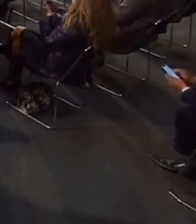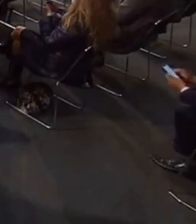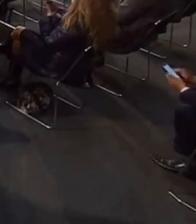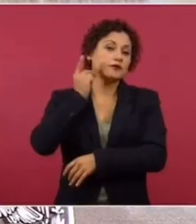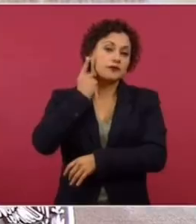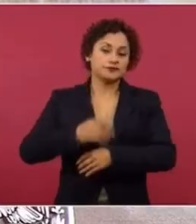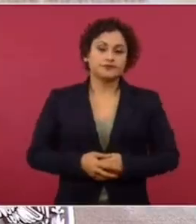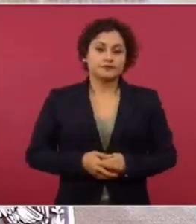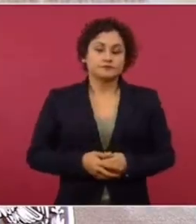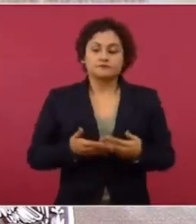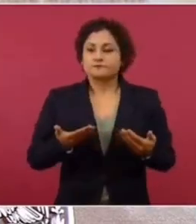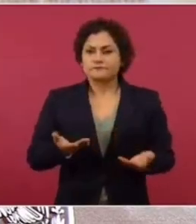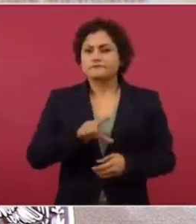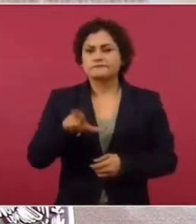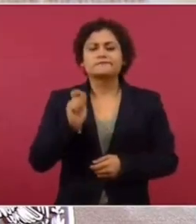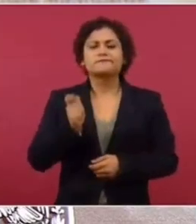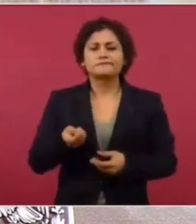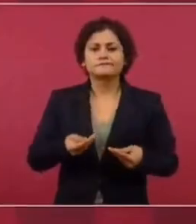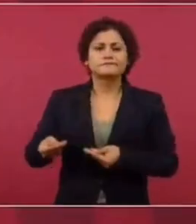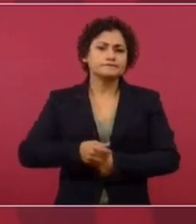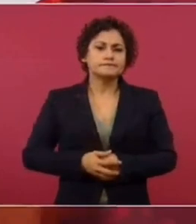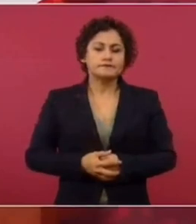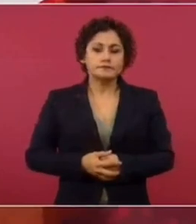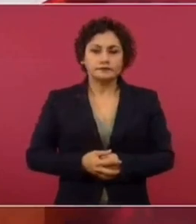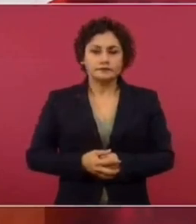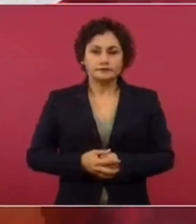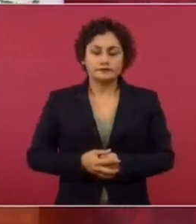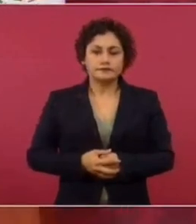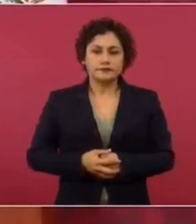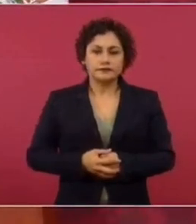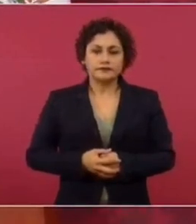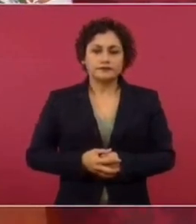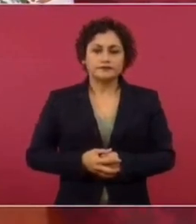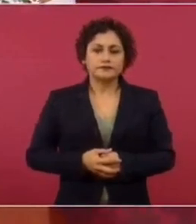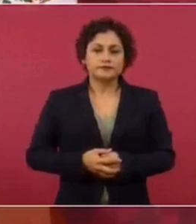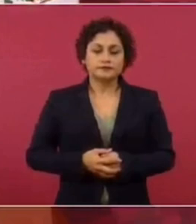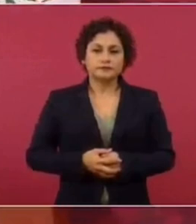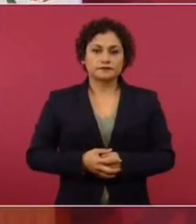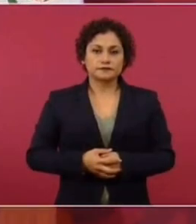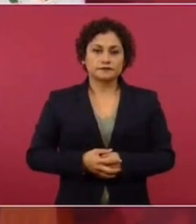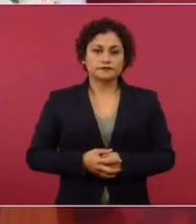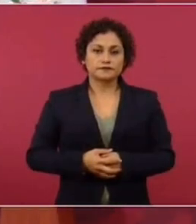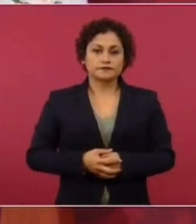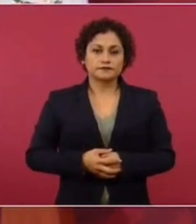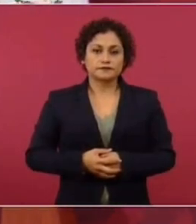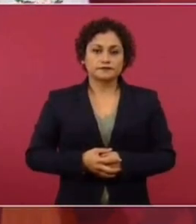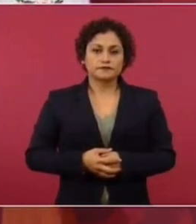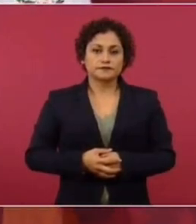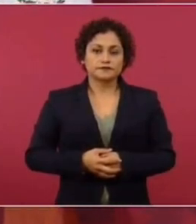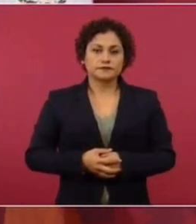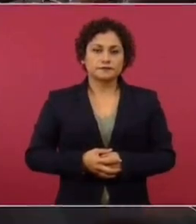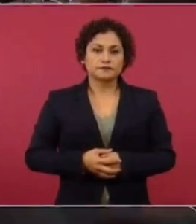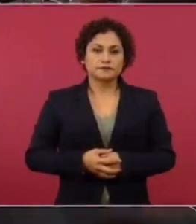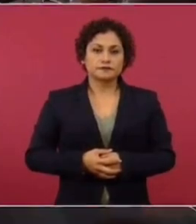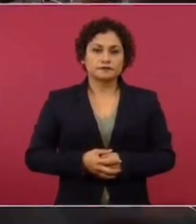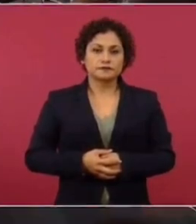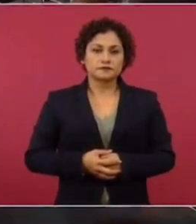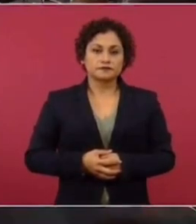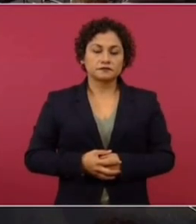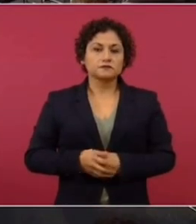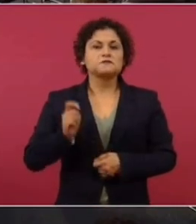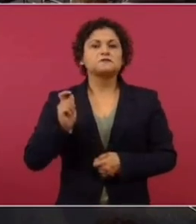a los senadores. Y significa que se va a mejorar el sistema